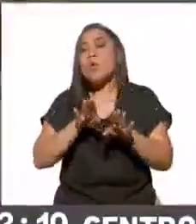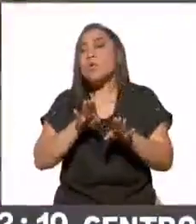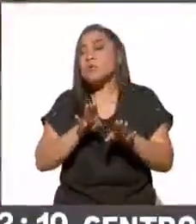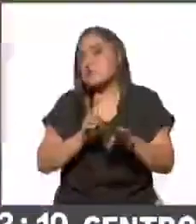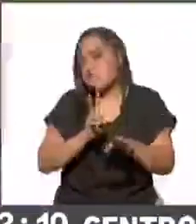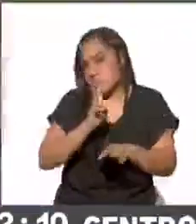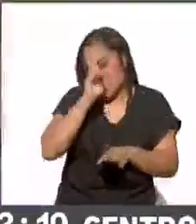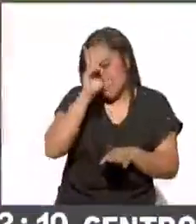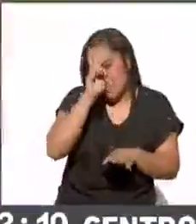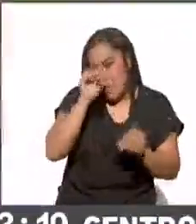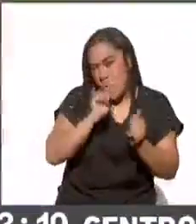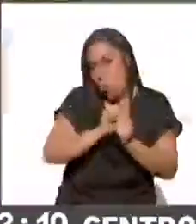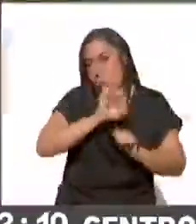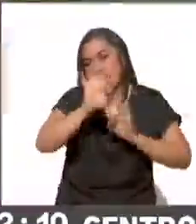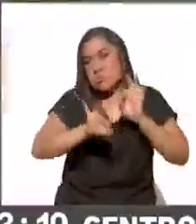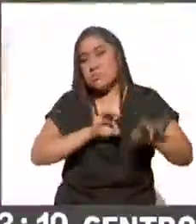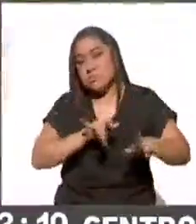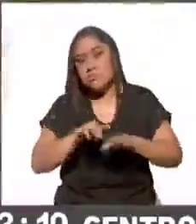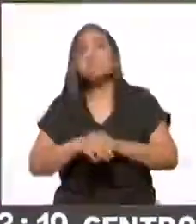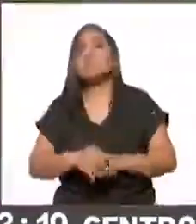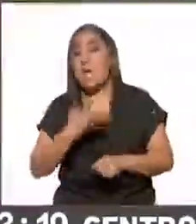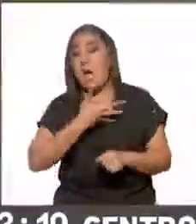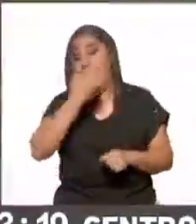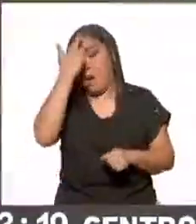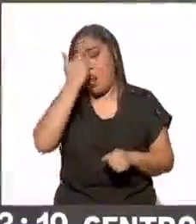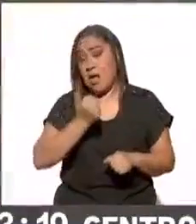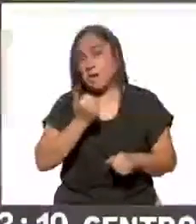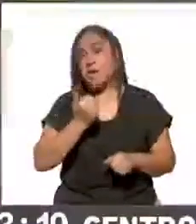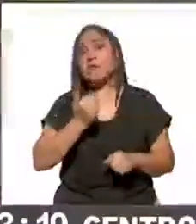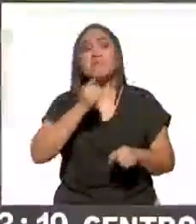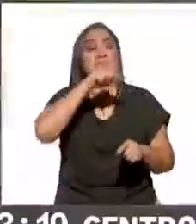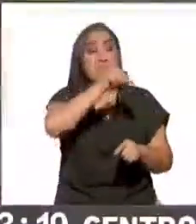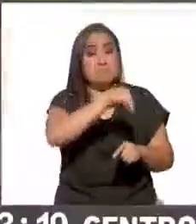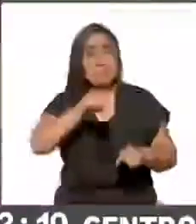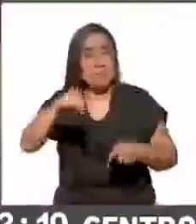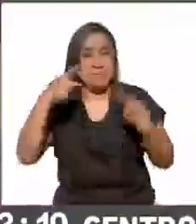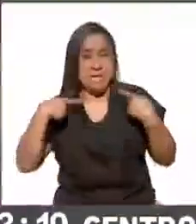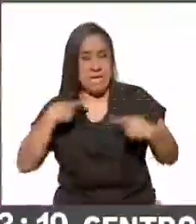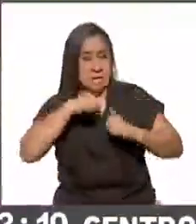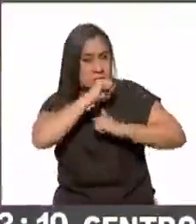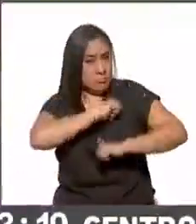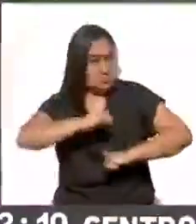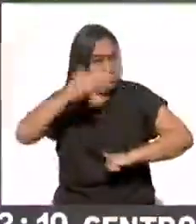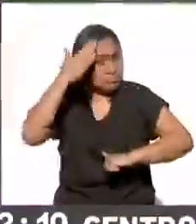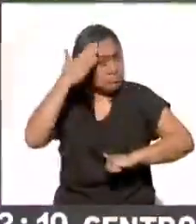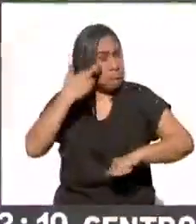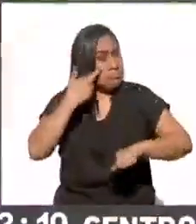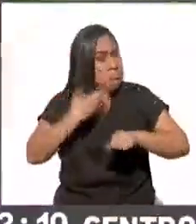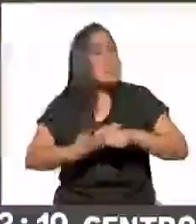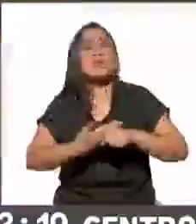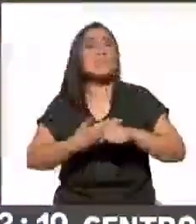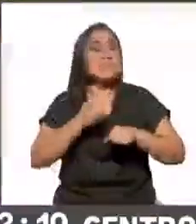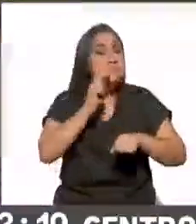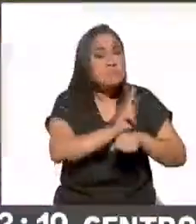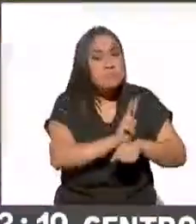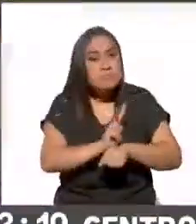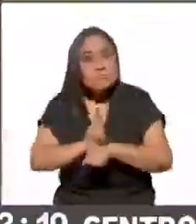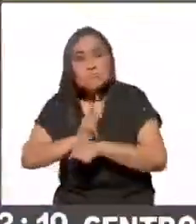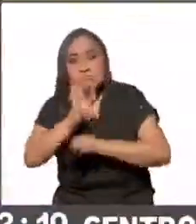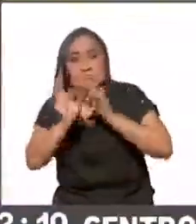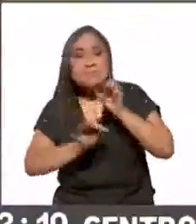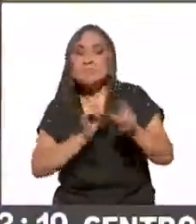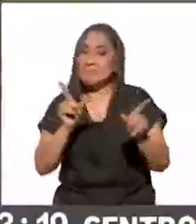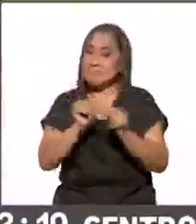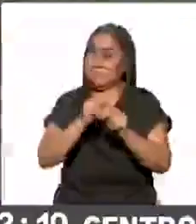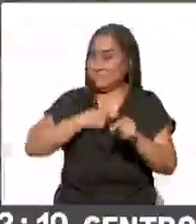Así es. Las autoridades estuvieron también atentas a lo que acontecía en el espacio digital. Volvemos al estudio.